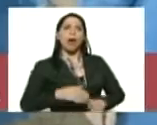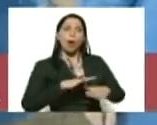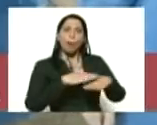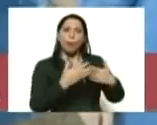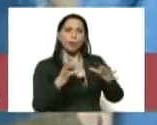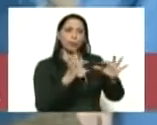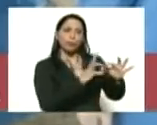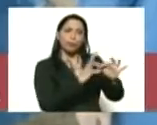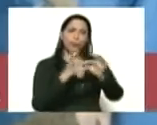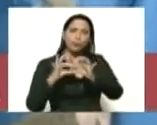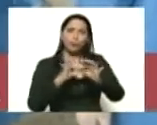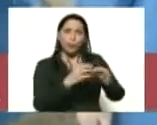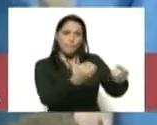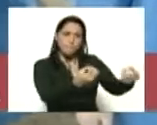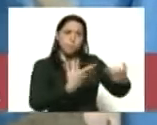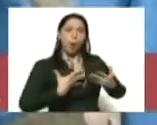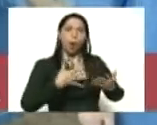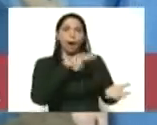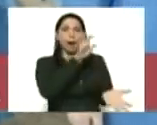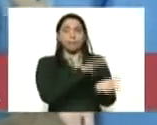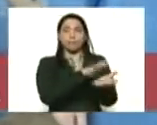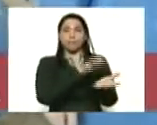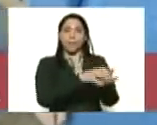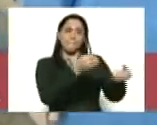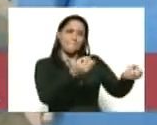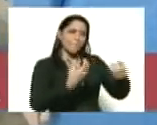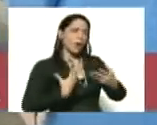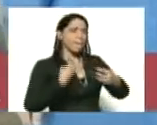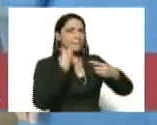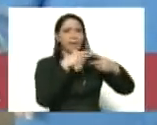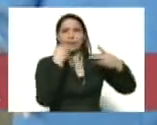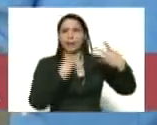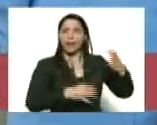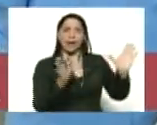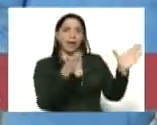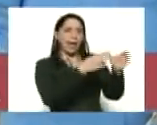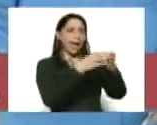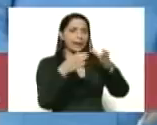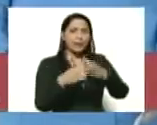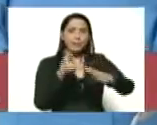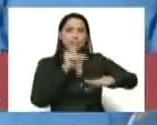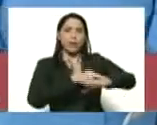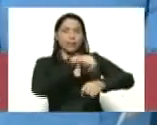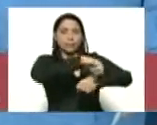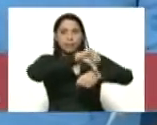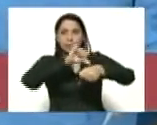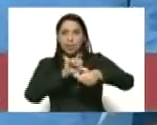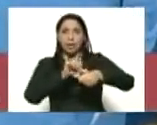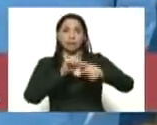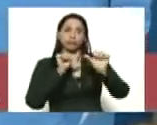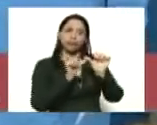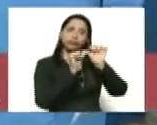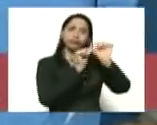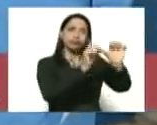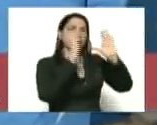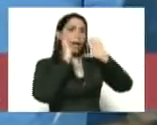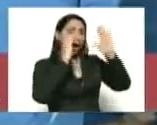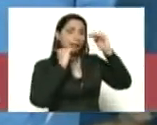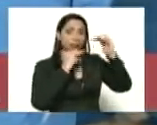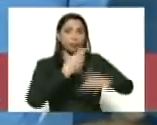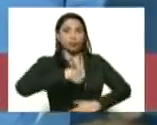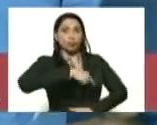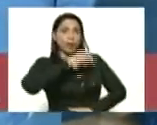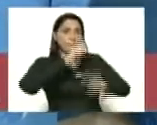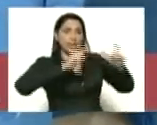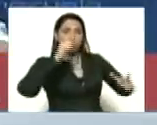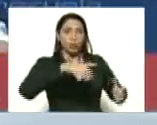isla y dotarnos de todos los insumos equipos y materiales médicos quirúrgicos para seguir atendiendo a nuestros pacientes en